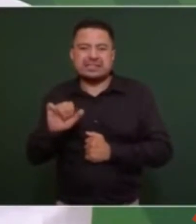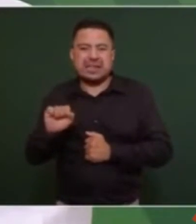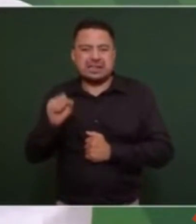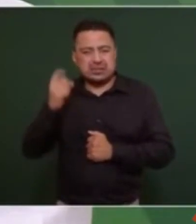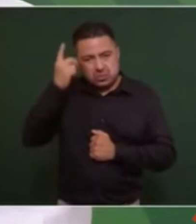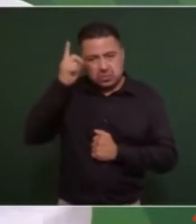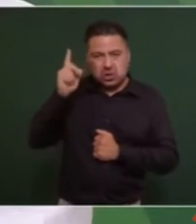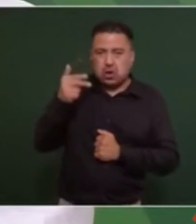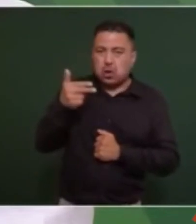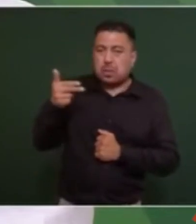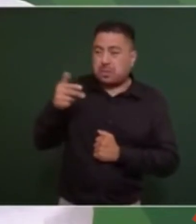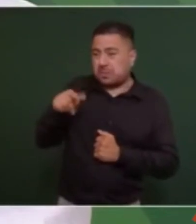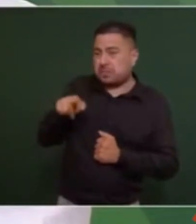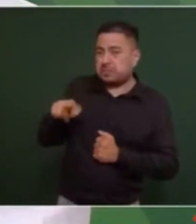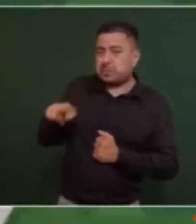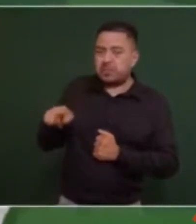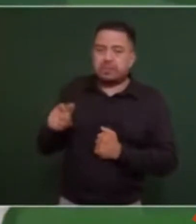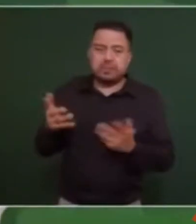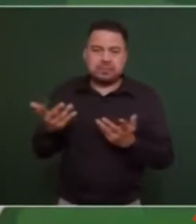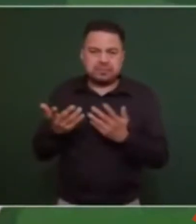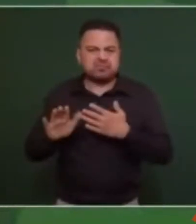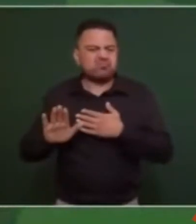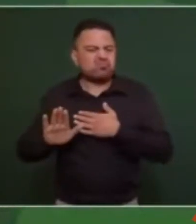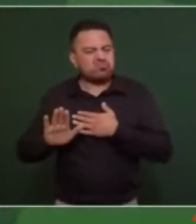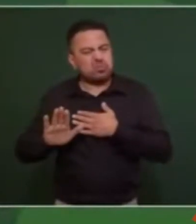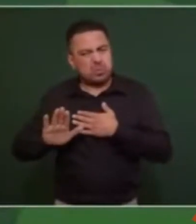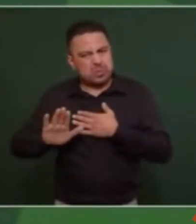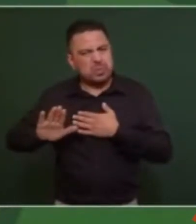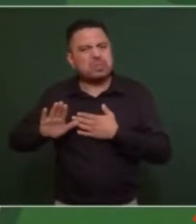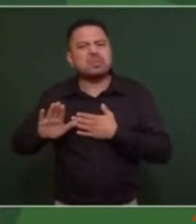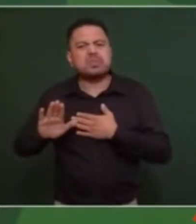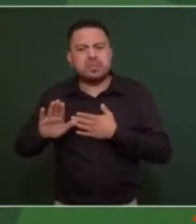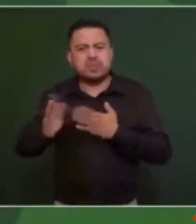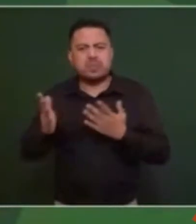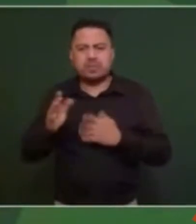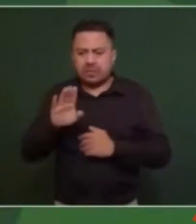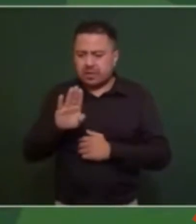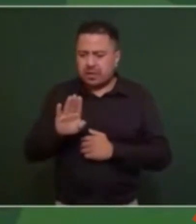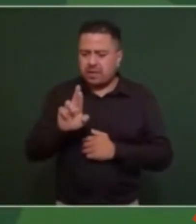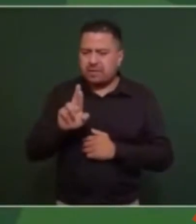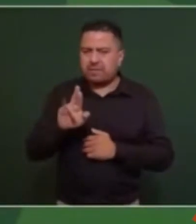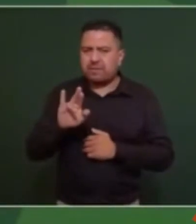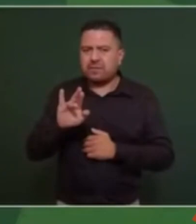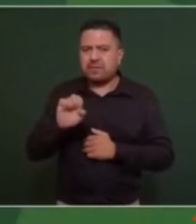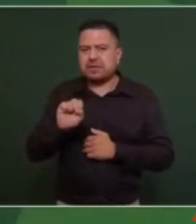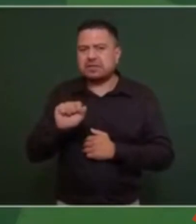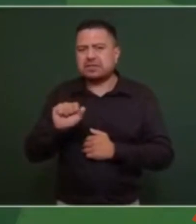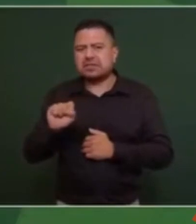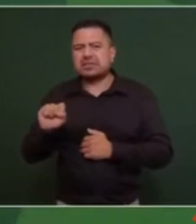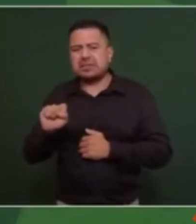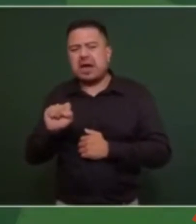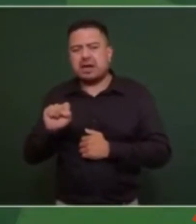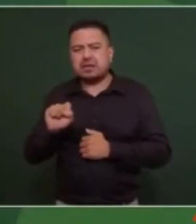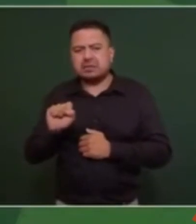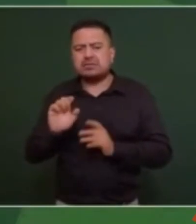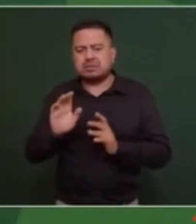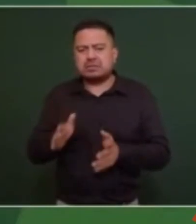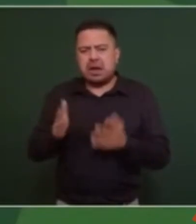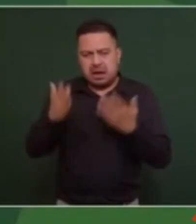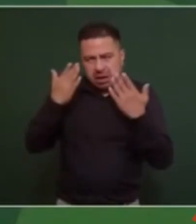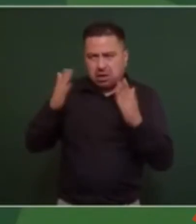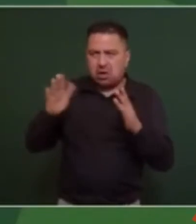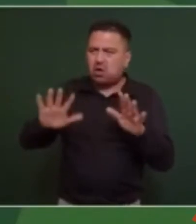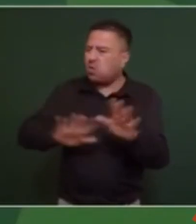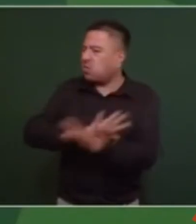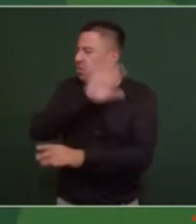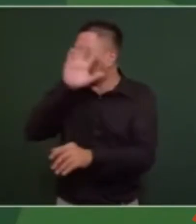hizo el compromiso de que las brisas va a estar ya funcionando completo